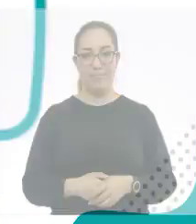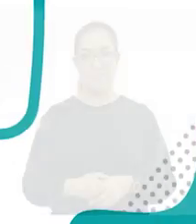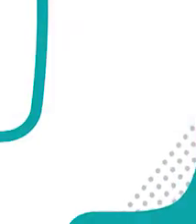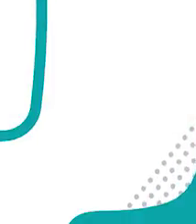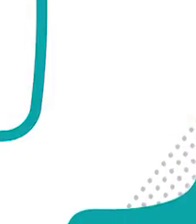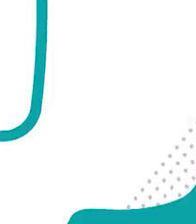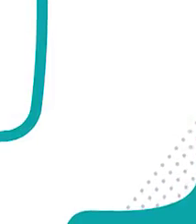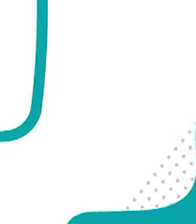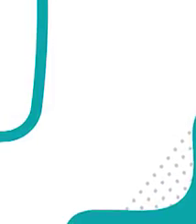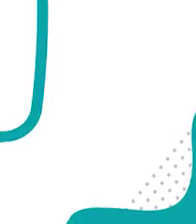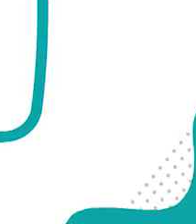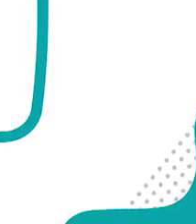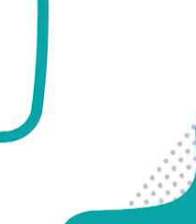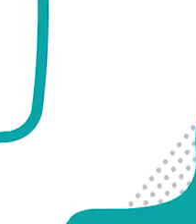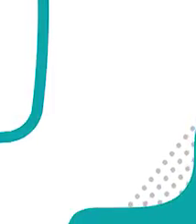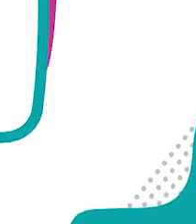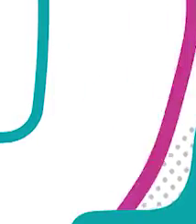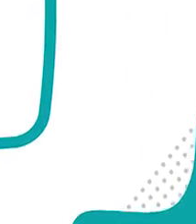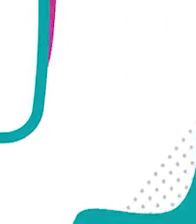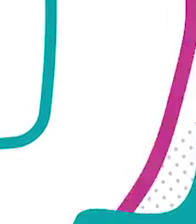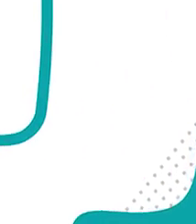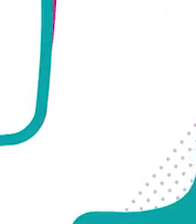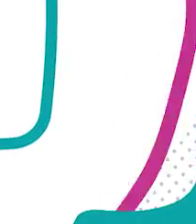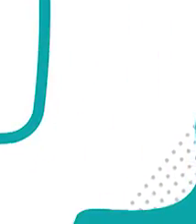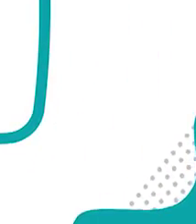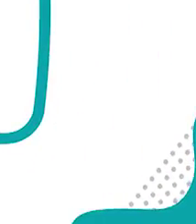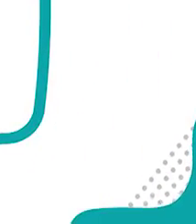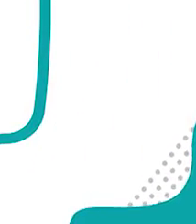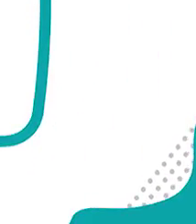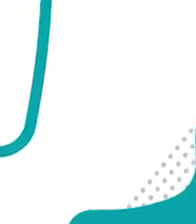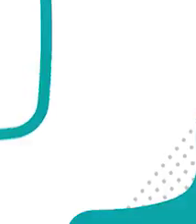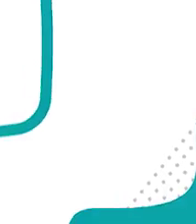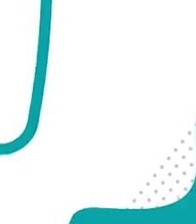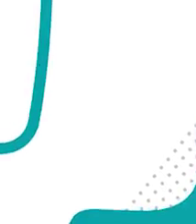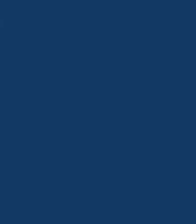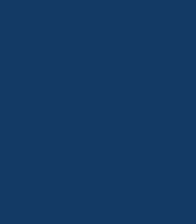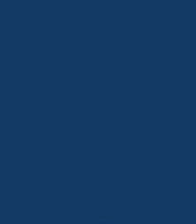¡Suscríbete al canal! ¡Suscríbete